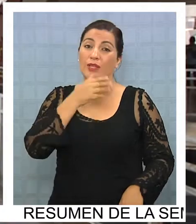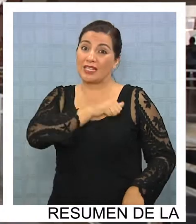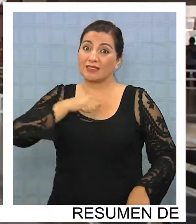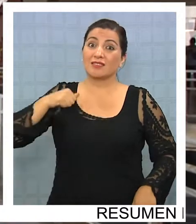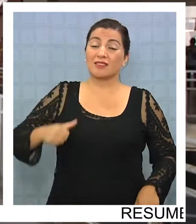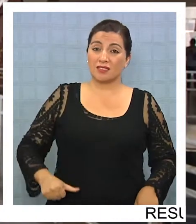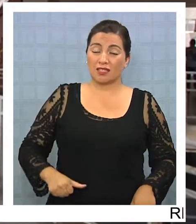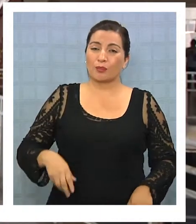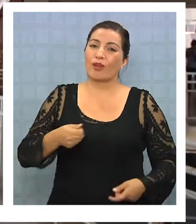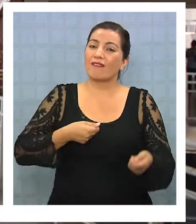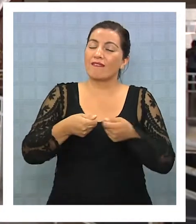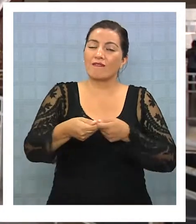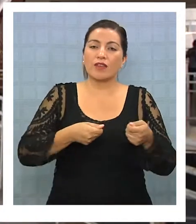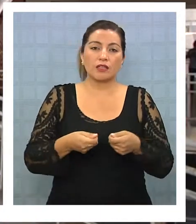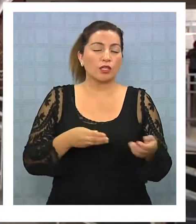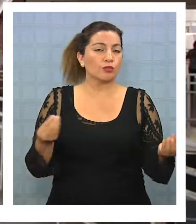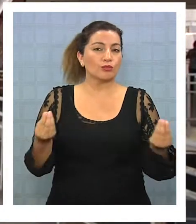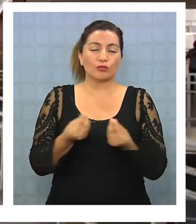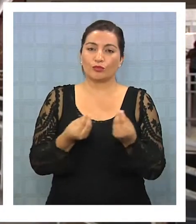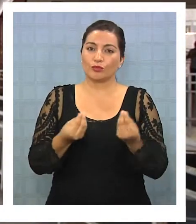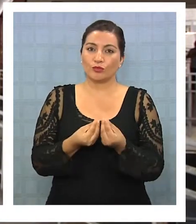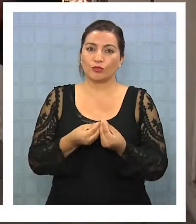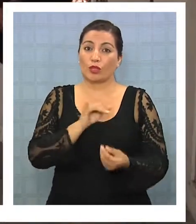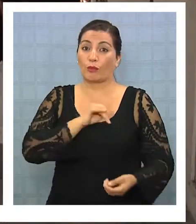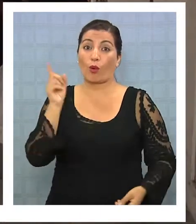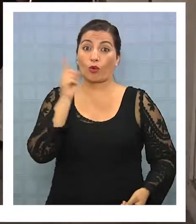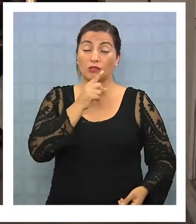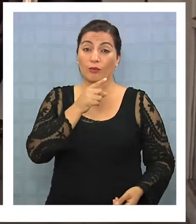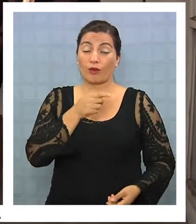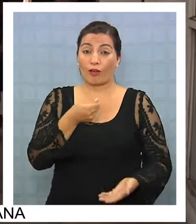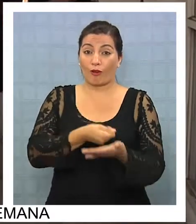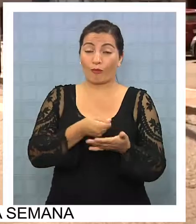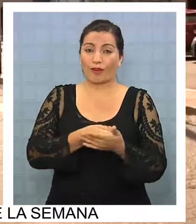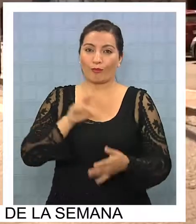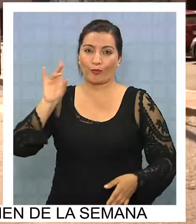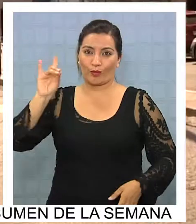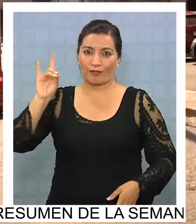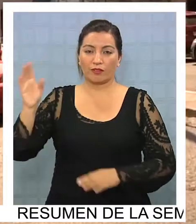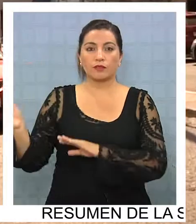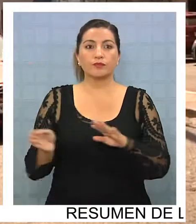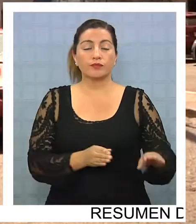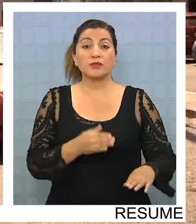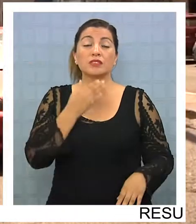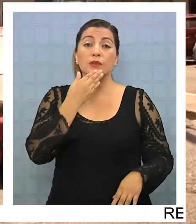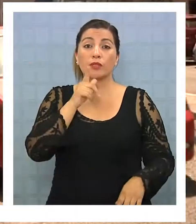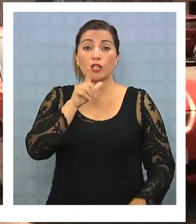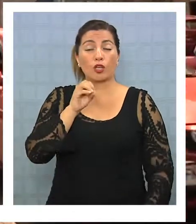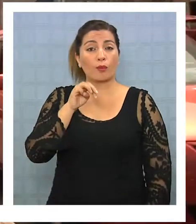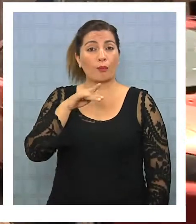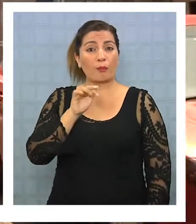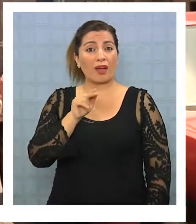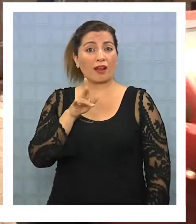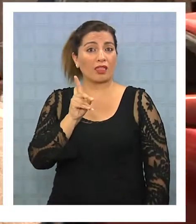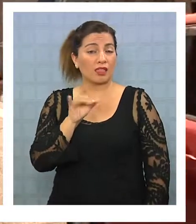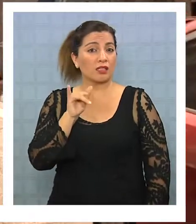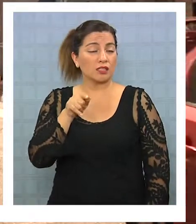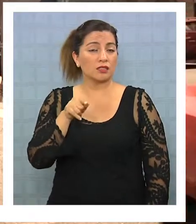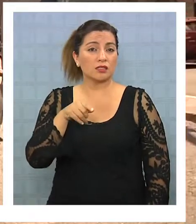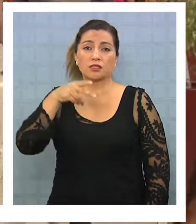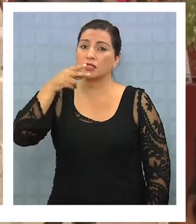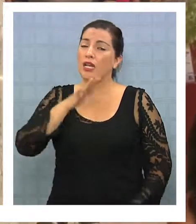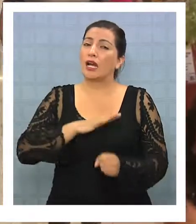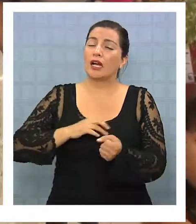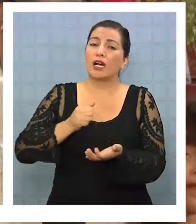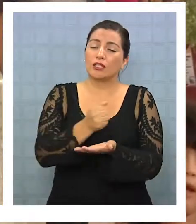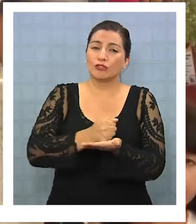en generalmente al por mayor y va como destino final Bolivia. Por su parte, Enrique Lombardi, past president de la Asociación de Usuarios de